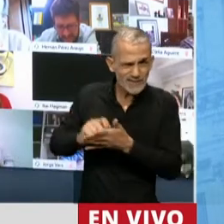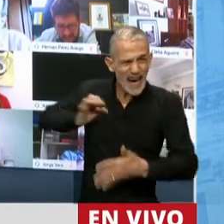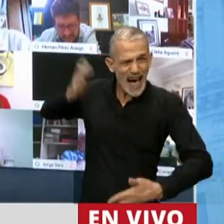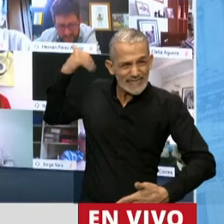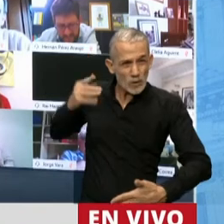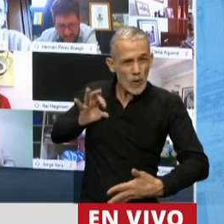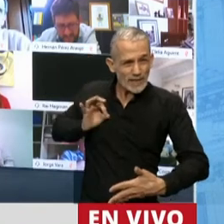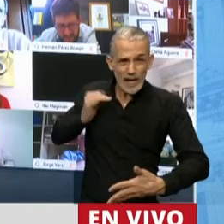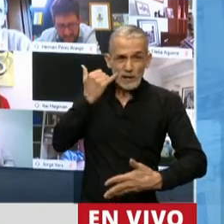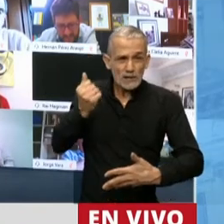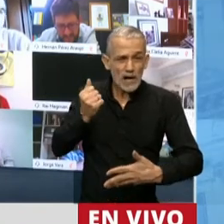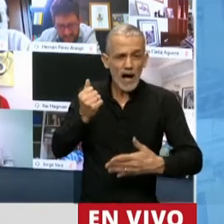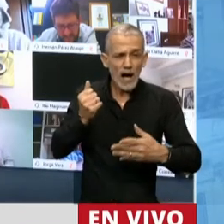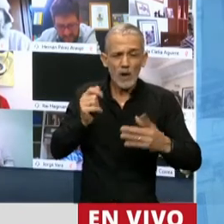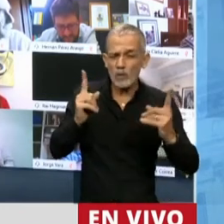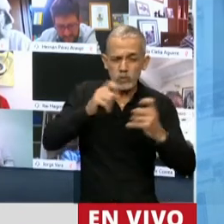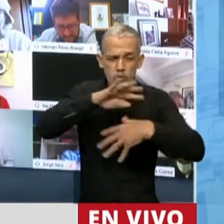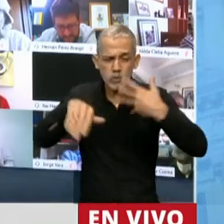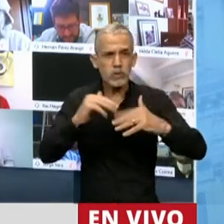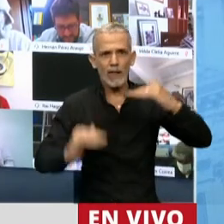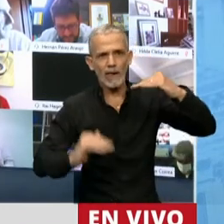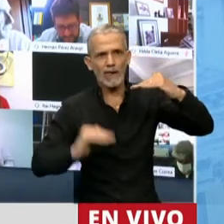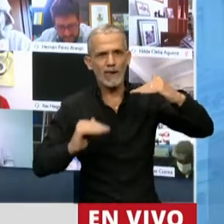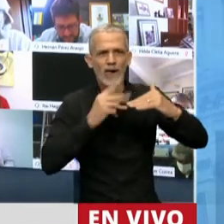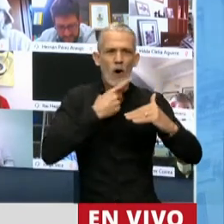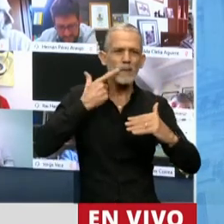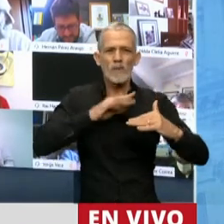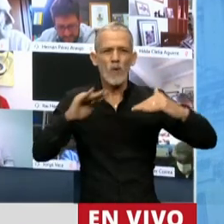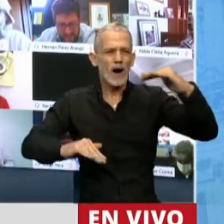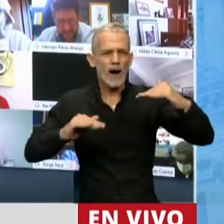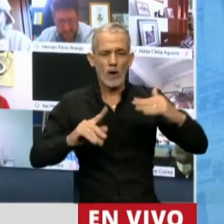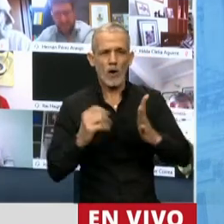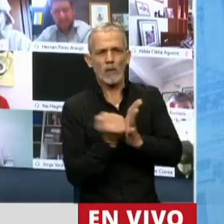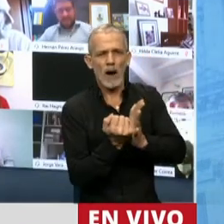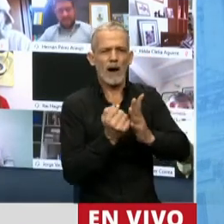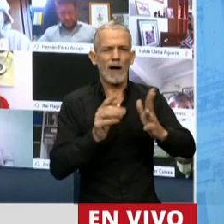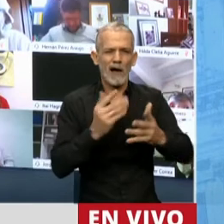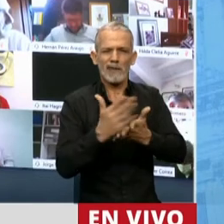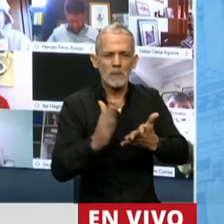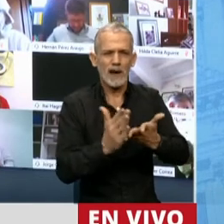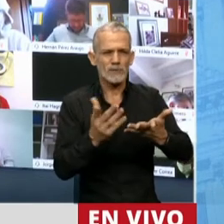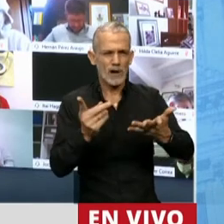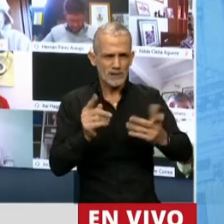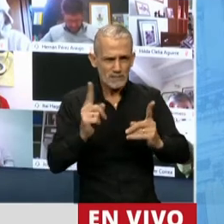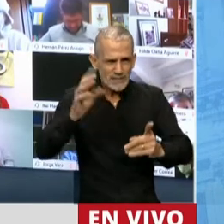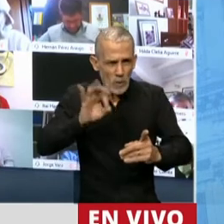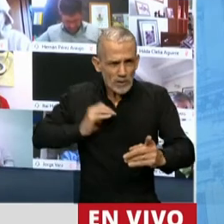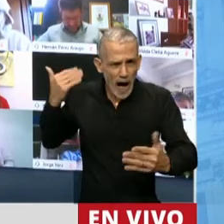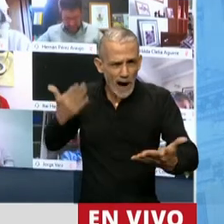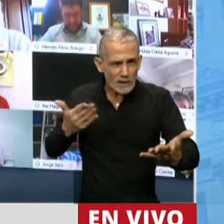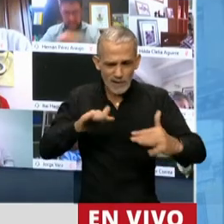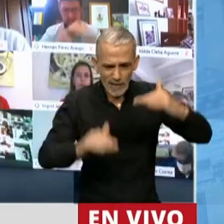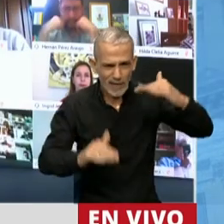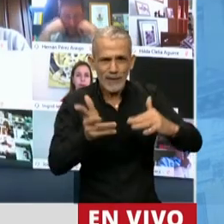ya problematizaba las desigualdades de género, los estereotipos que discriminan, que dividen, las